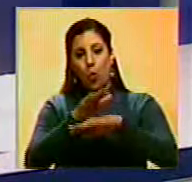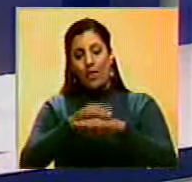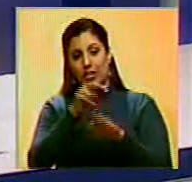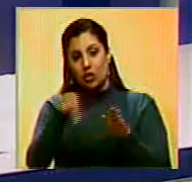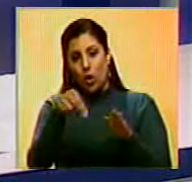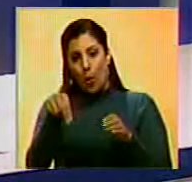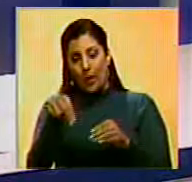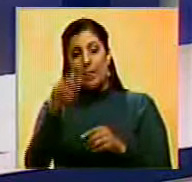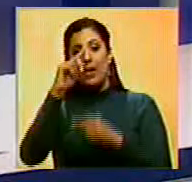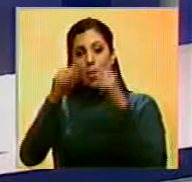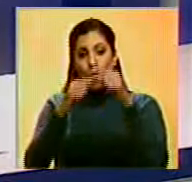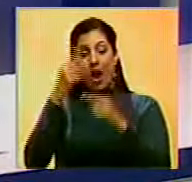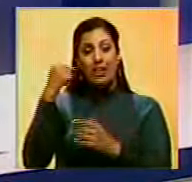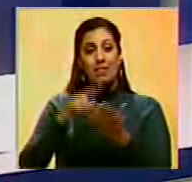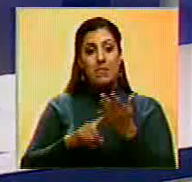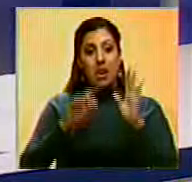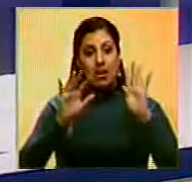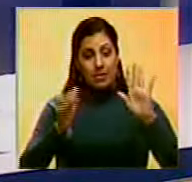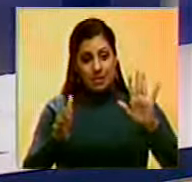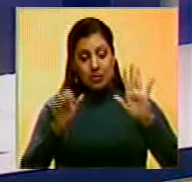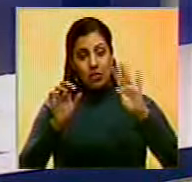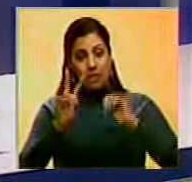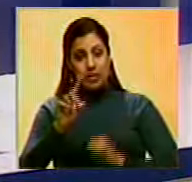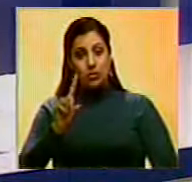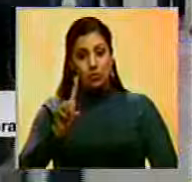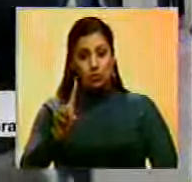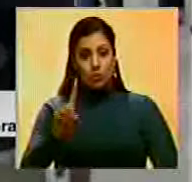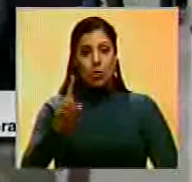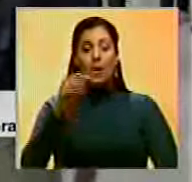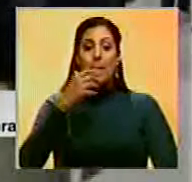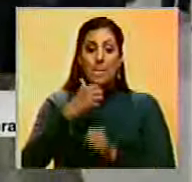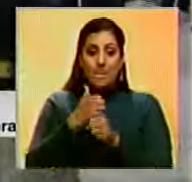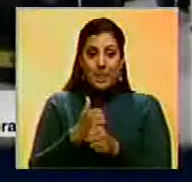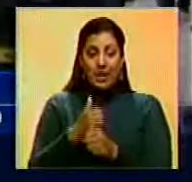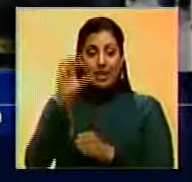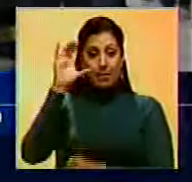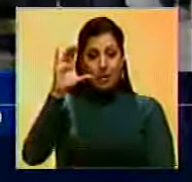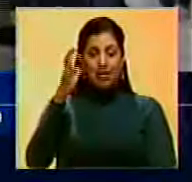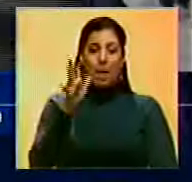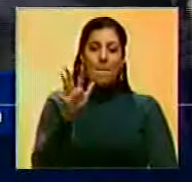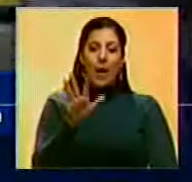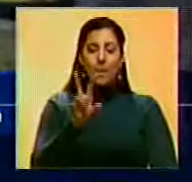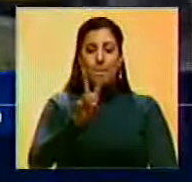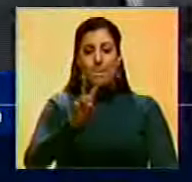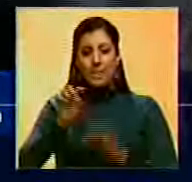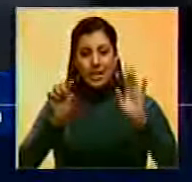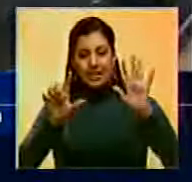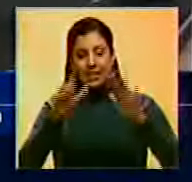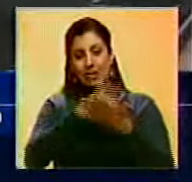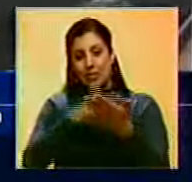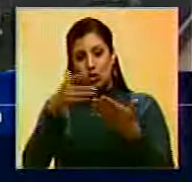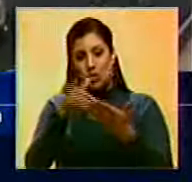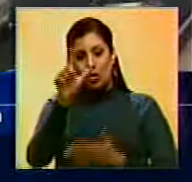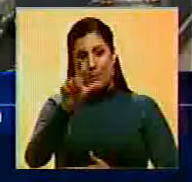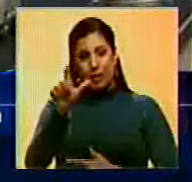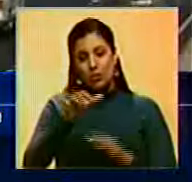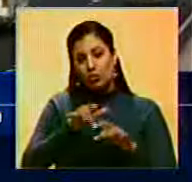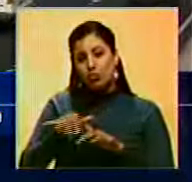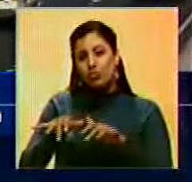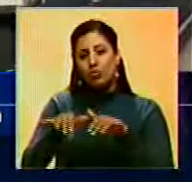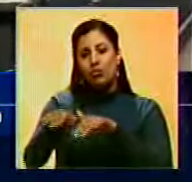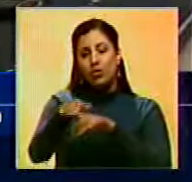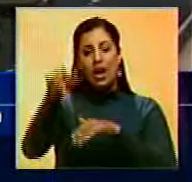cada noviembre desde el año 1621. Se espera que en el país al menos 27 millones de personas se